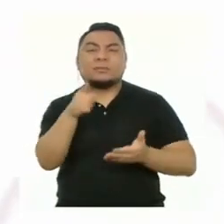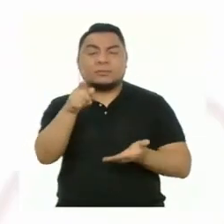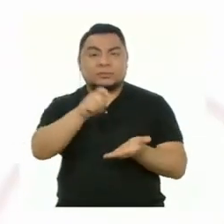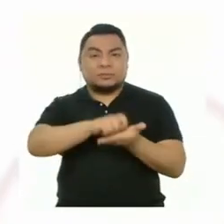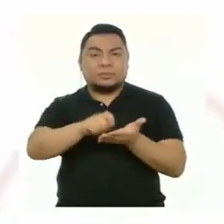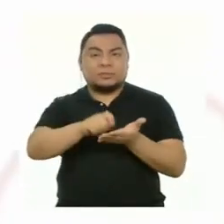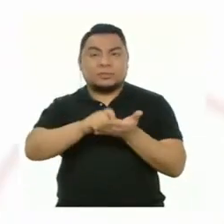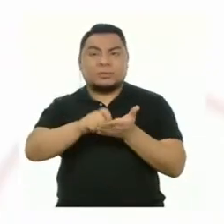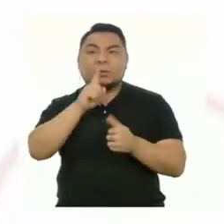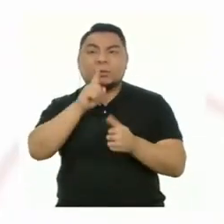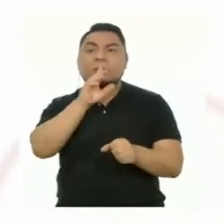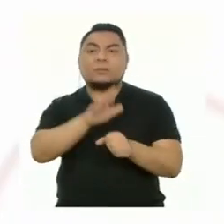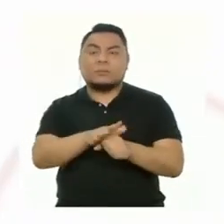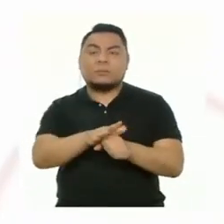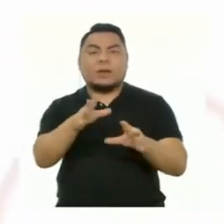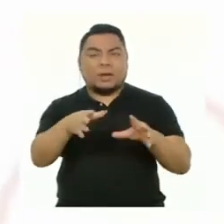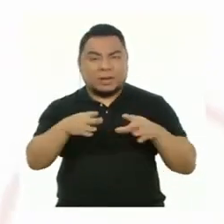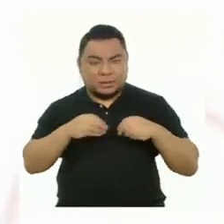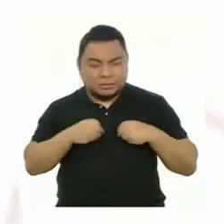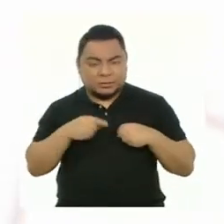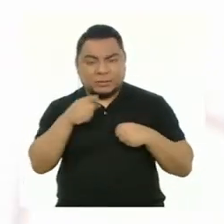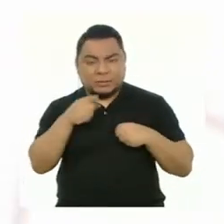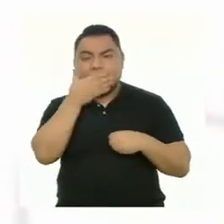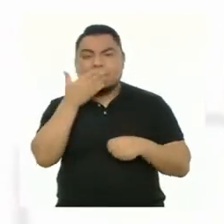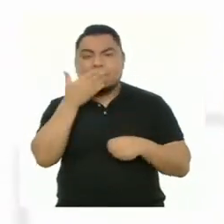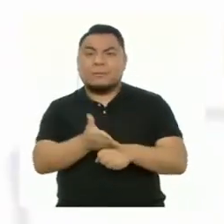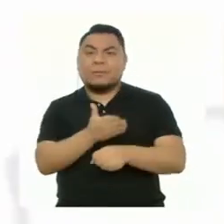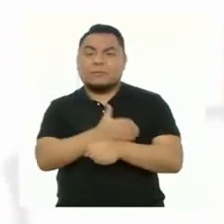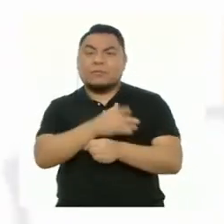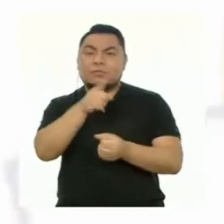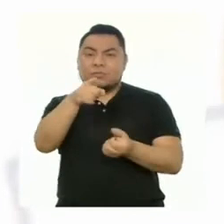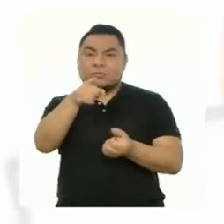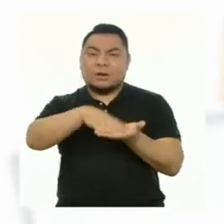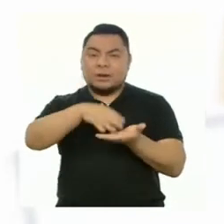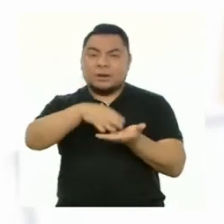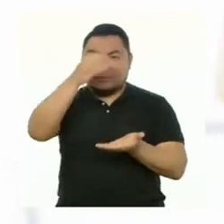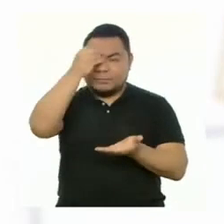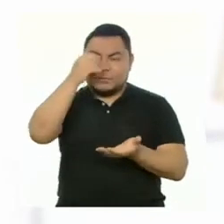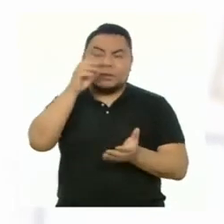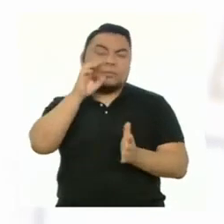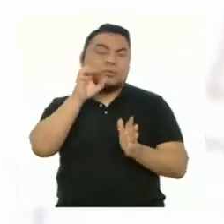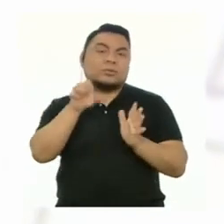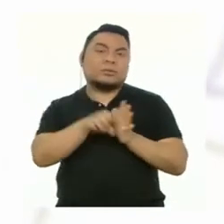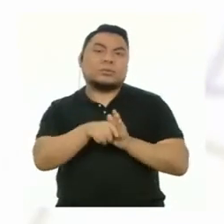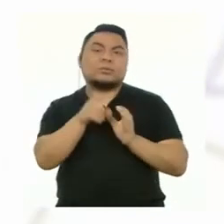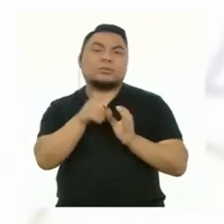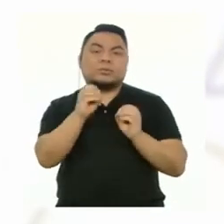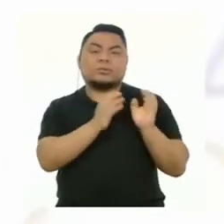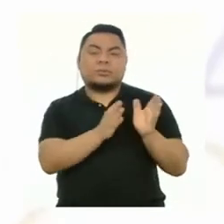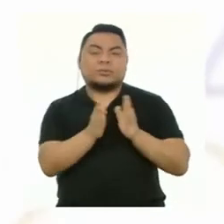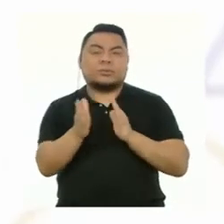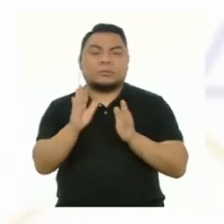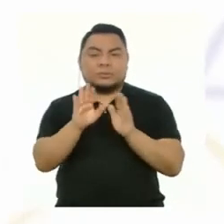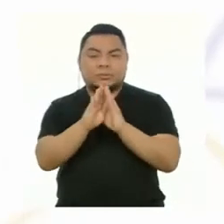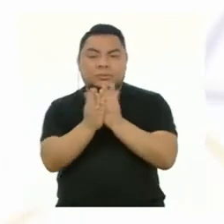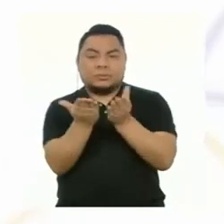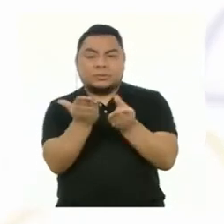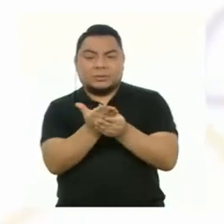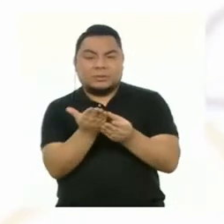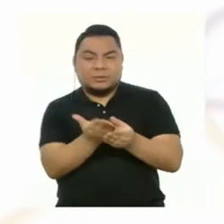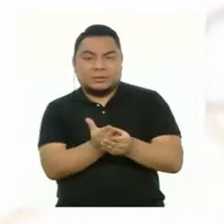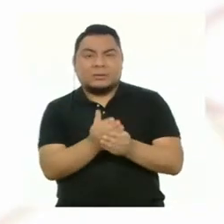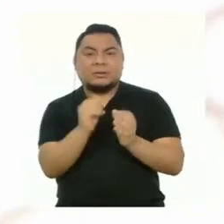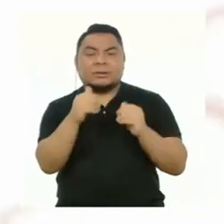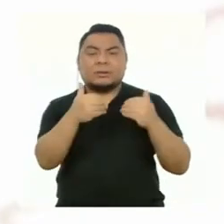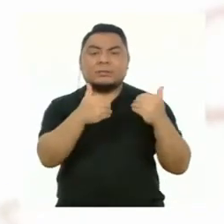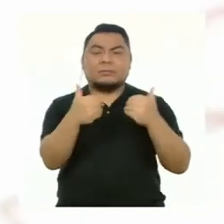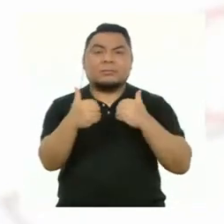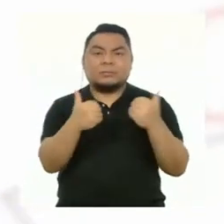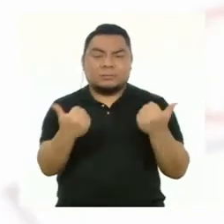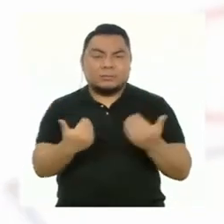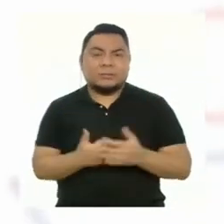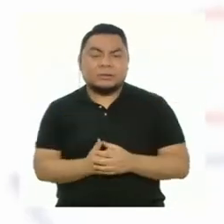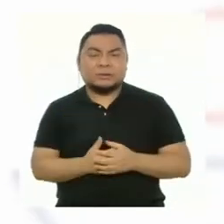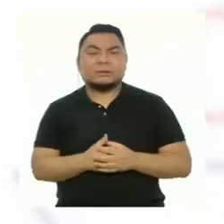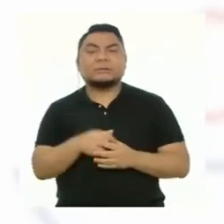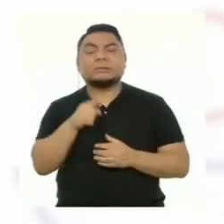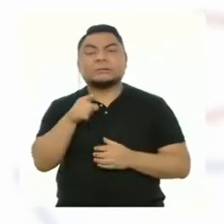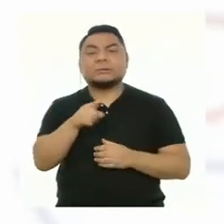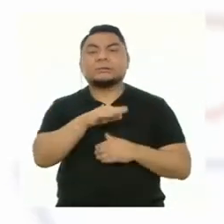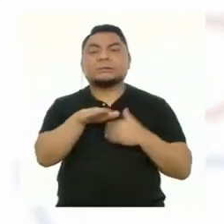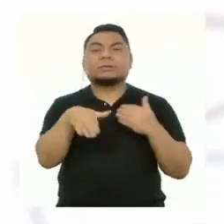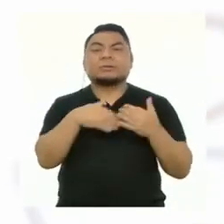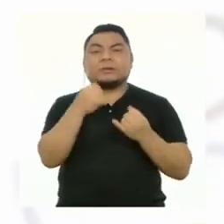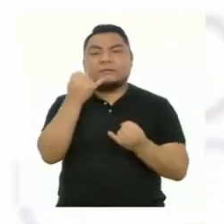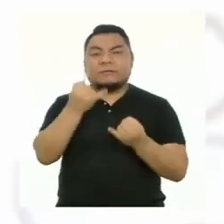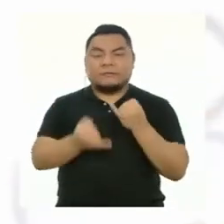Escribe un compromiso que asumirás para la mejora de tus aprendizajes. Por ejemplo, organizaré mi portafolio, compararé mis productos